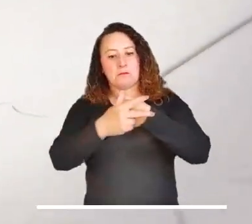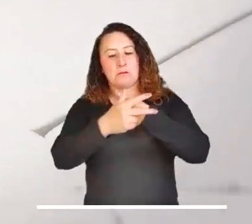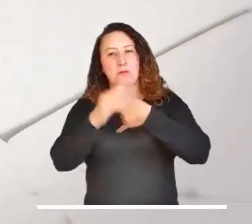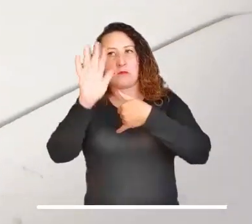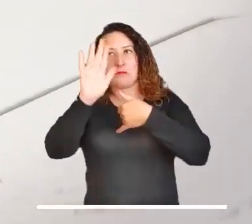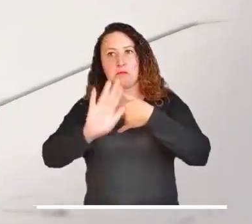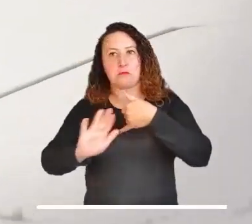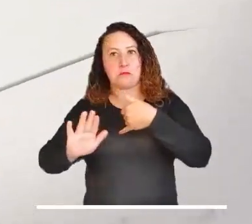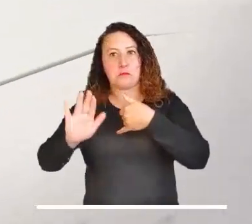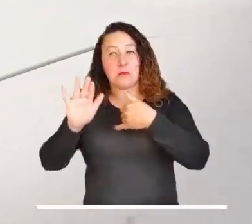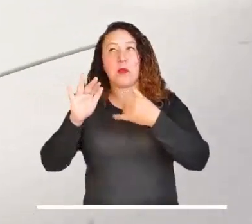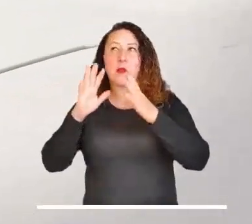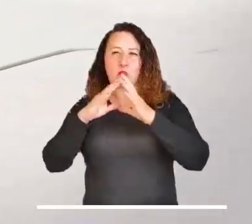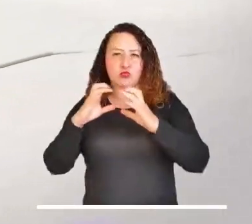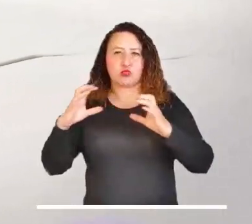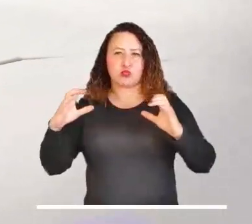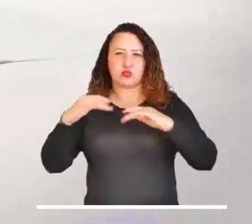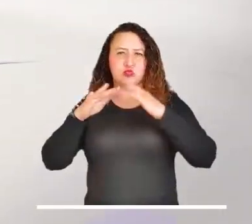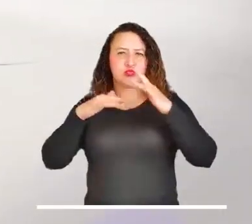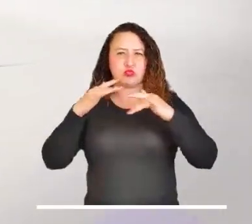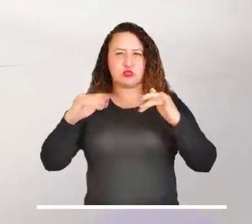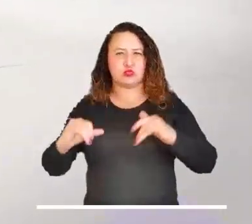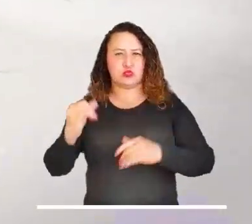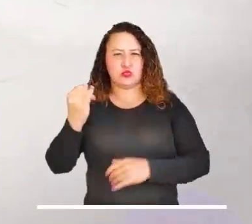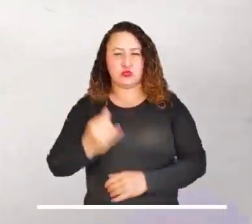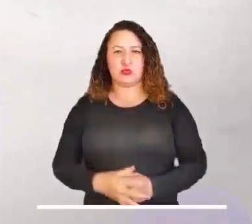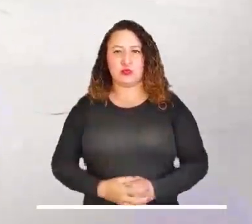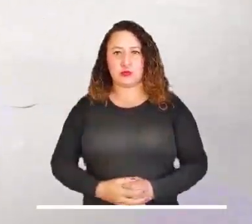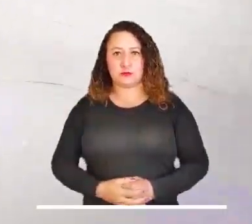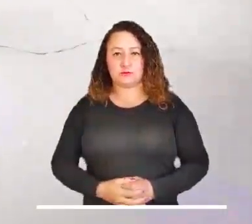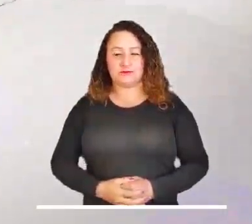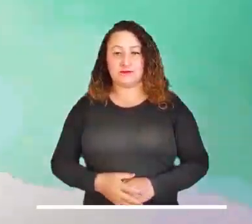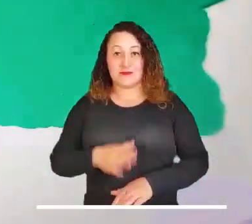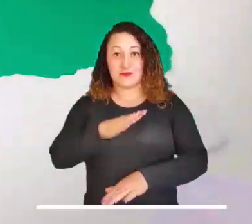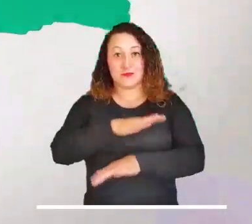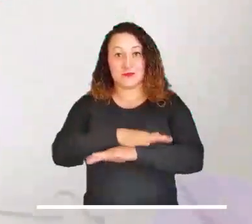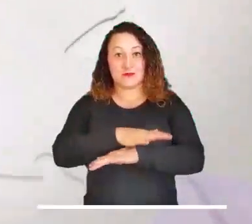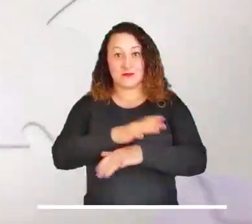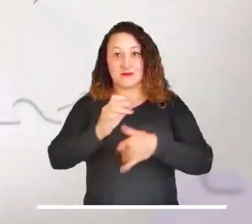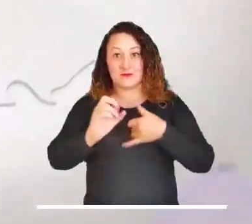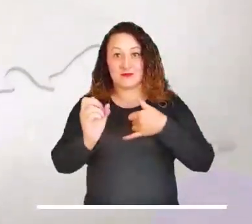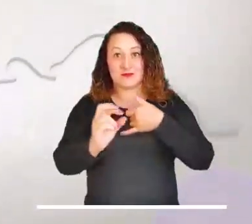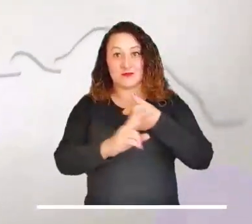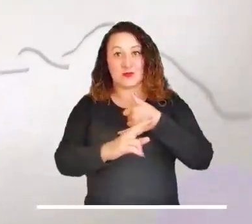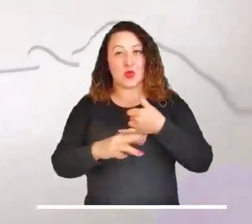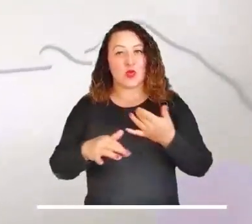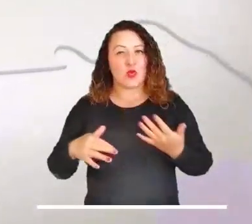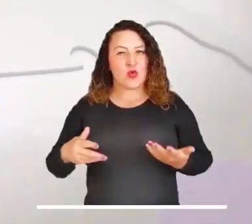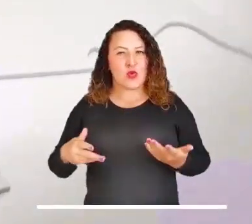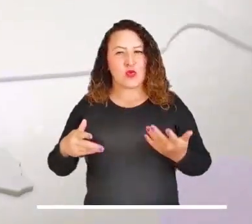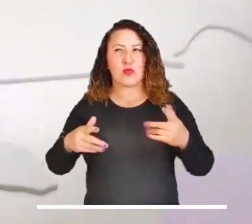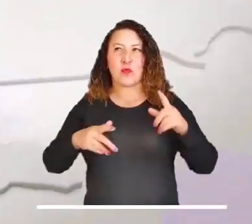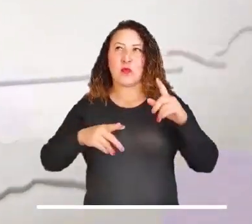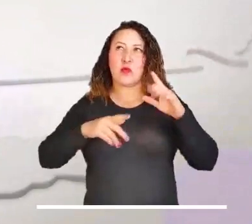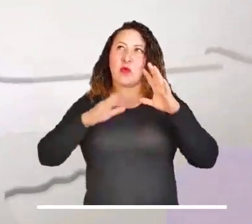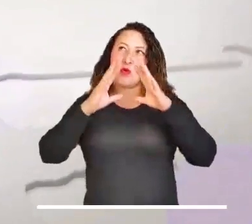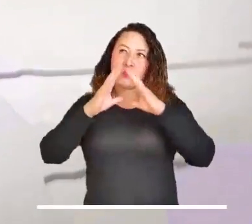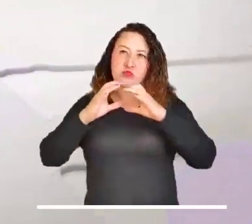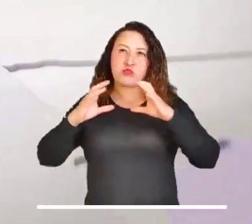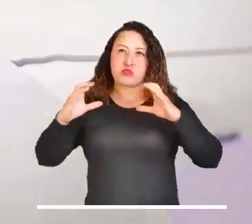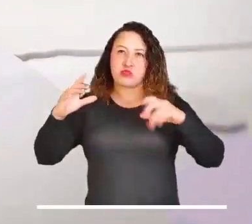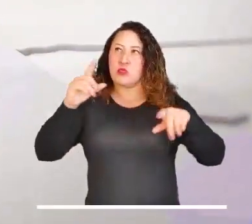andinos a pesar del cielo parcialmente nublado que se extiende sobre la región. La tarde en la Orinoquía